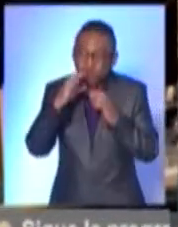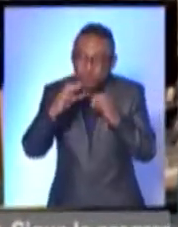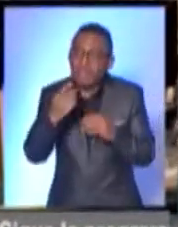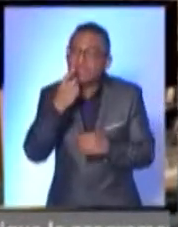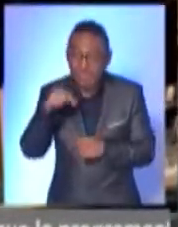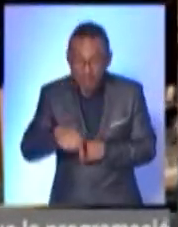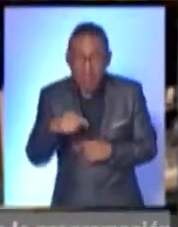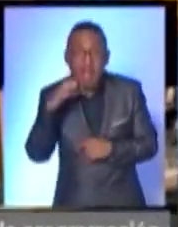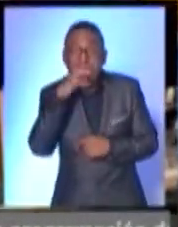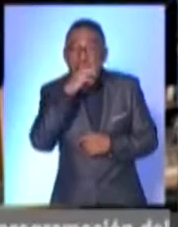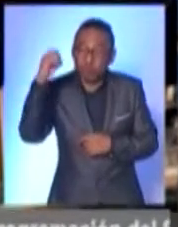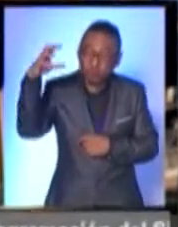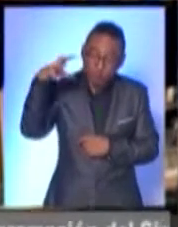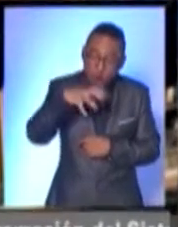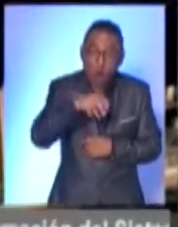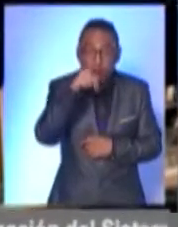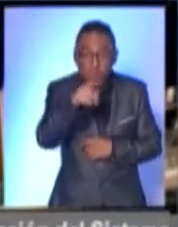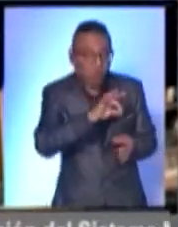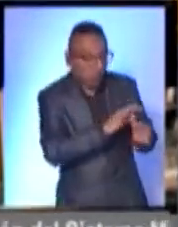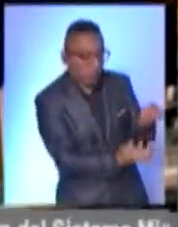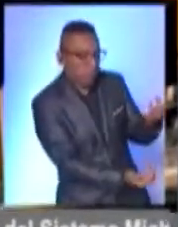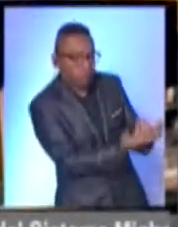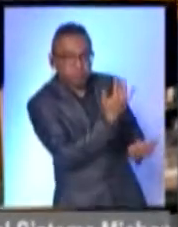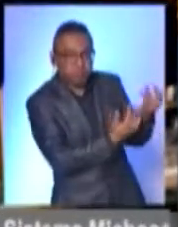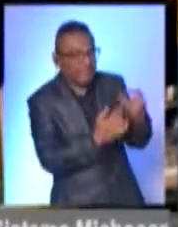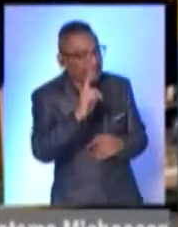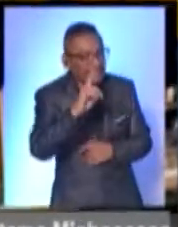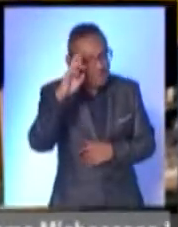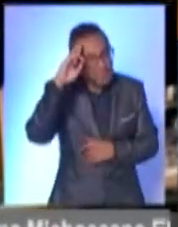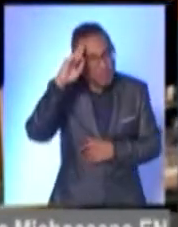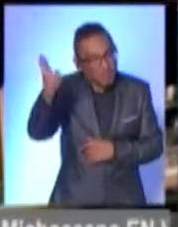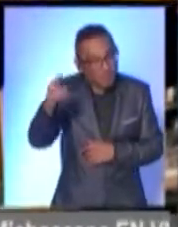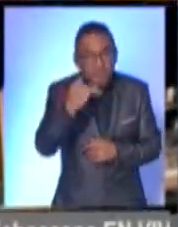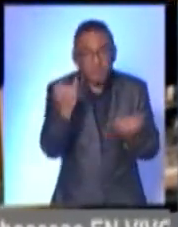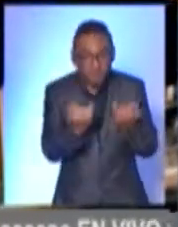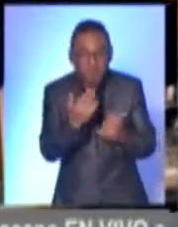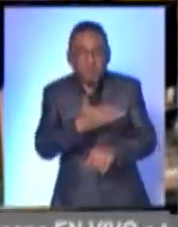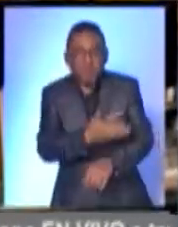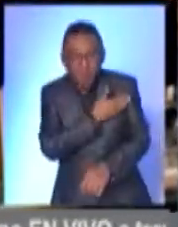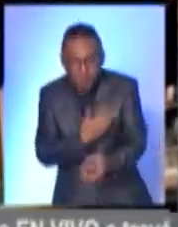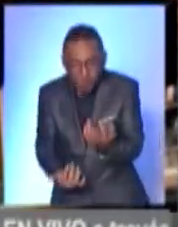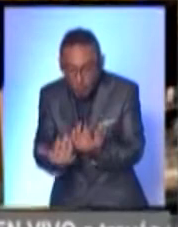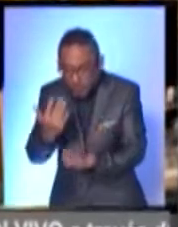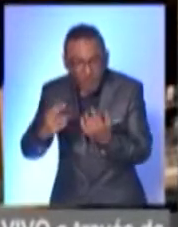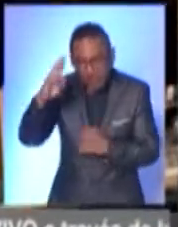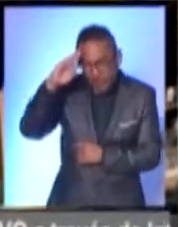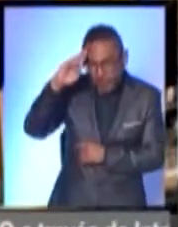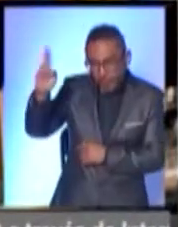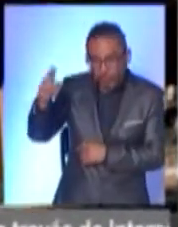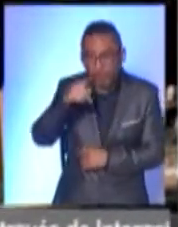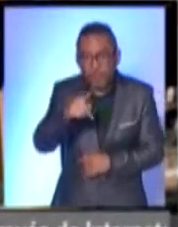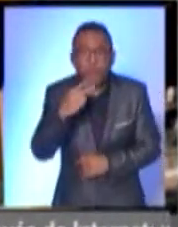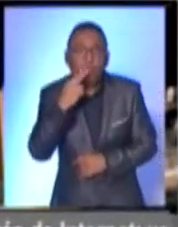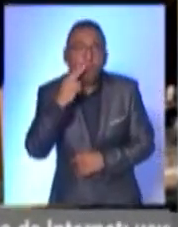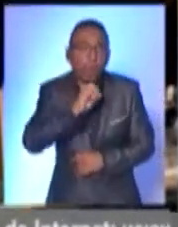sequía no realicen y quemas agrícolas, además también de no prender fogatas y evitar también tirar colillas de